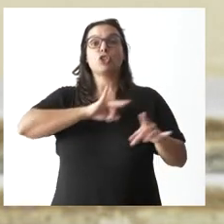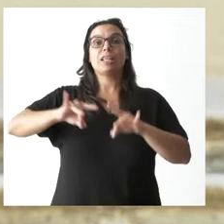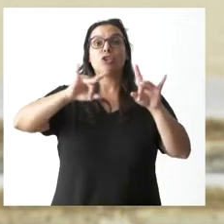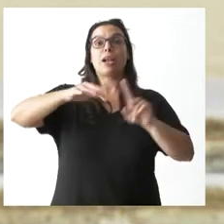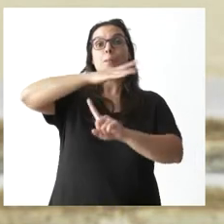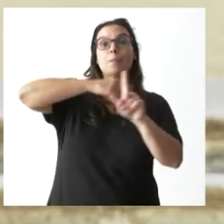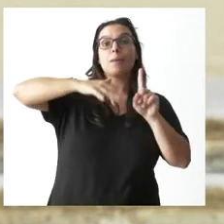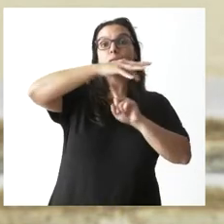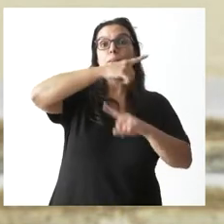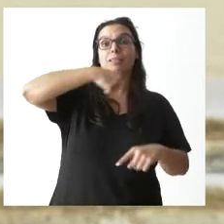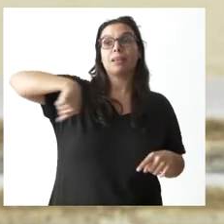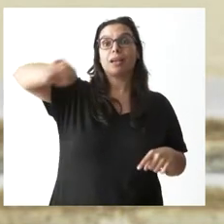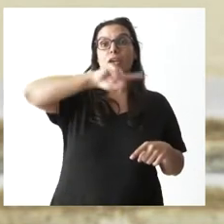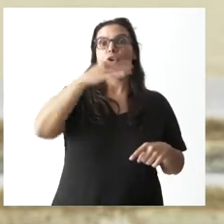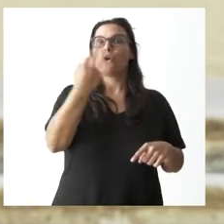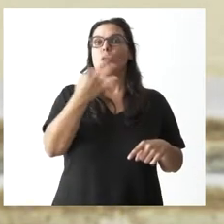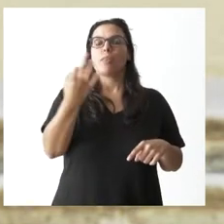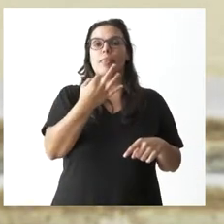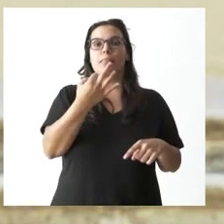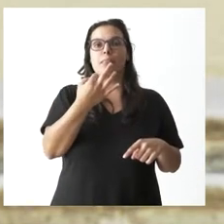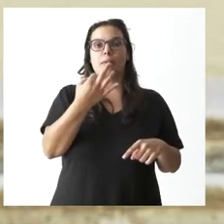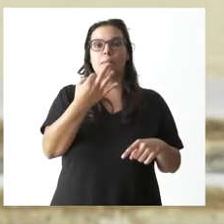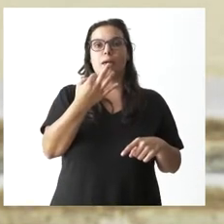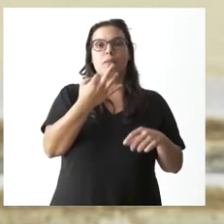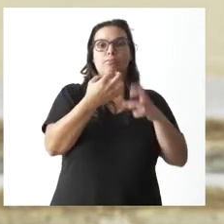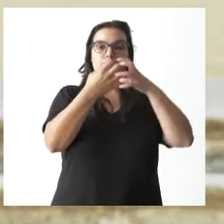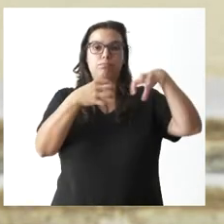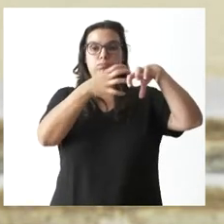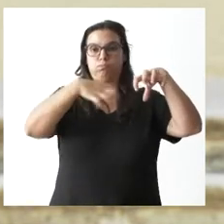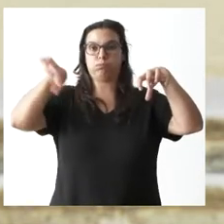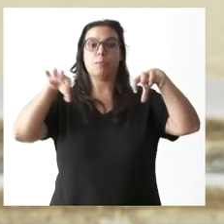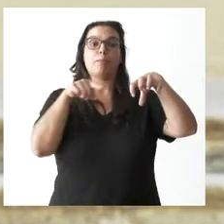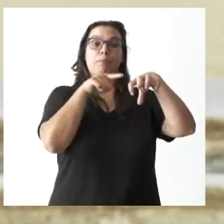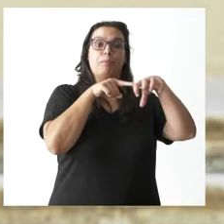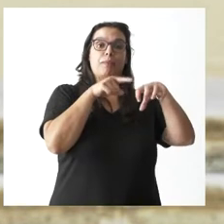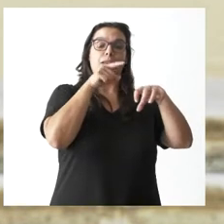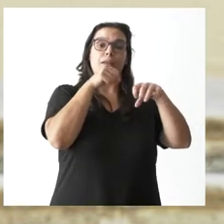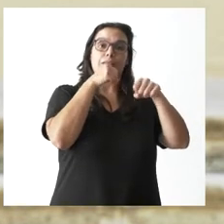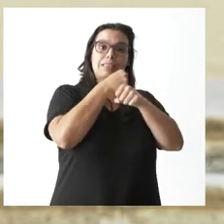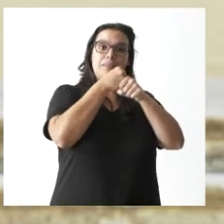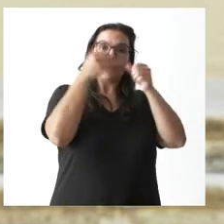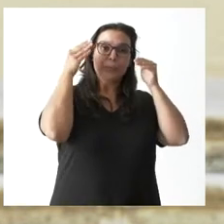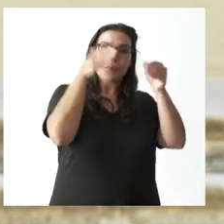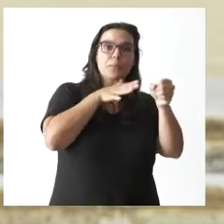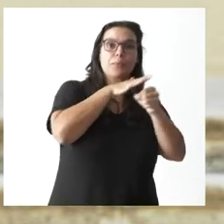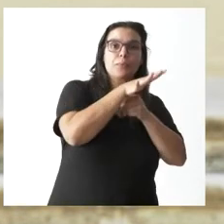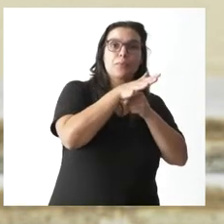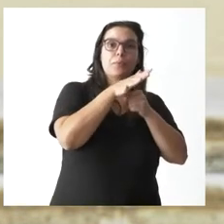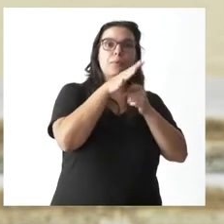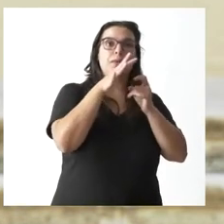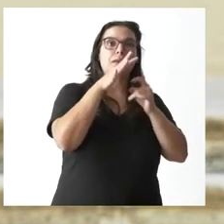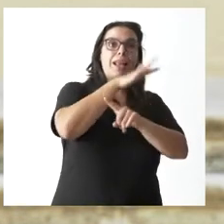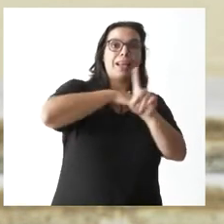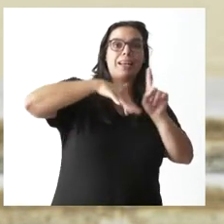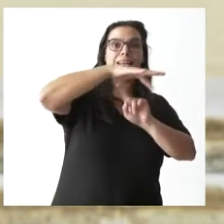se tienen que dividir, por un lado, quienes trabajan en el ámbito de la flora y de la fauna, del medio natural,